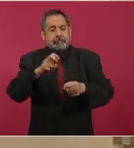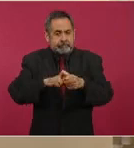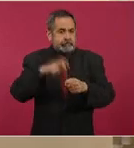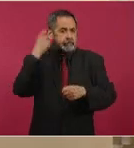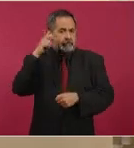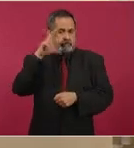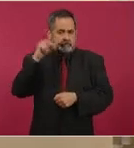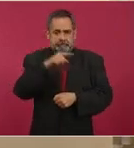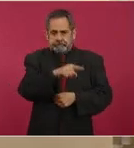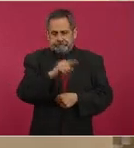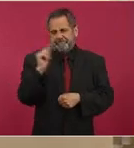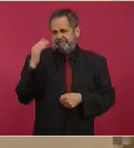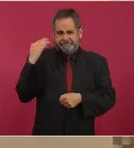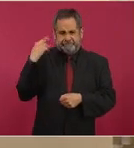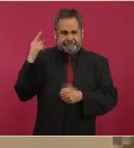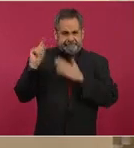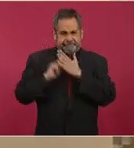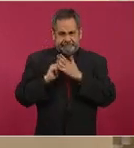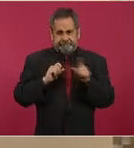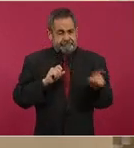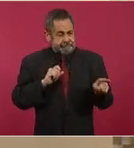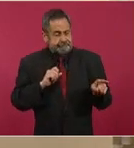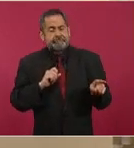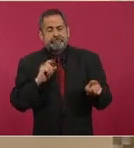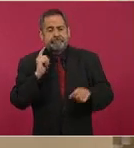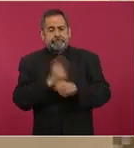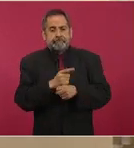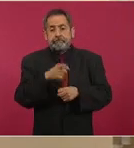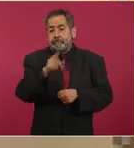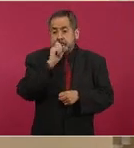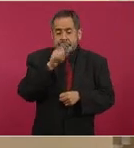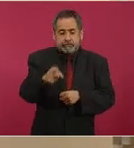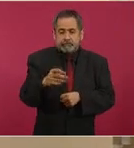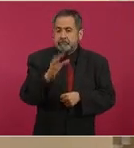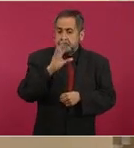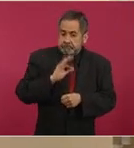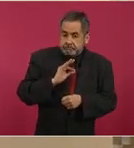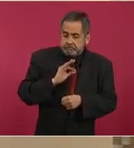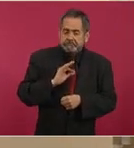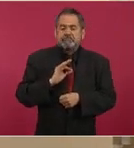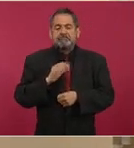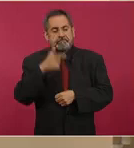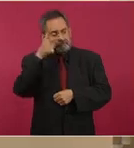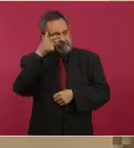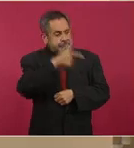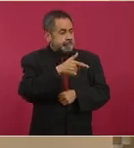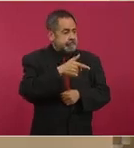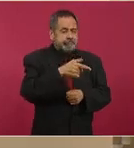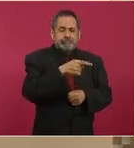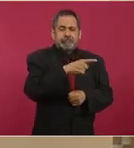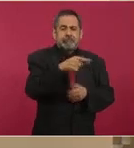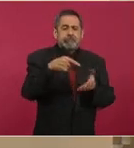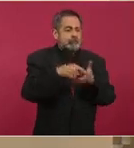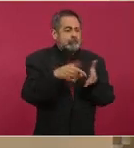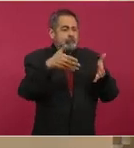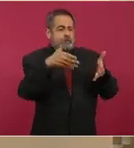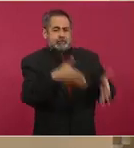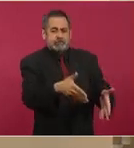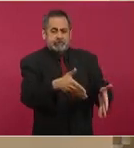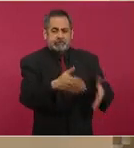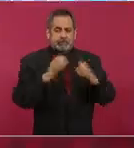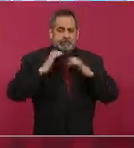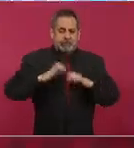y además ellos identificaron fosas que tenían cuerpos precisamente